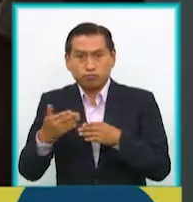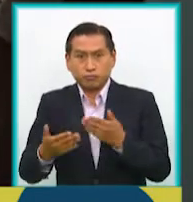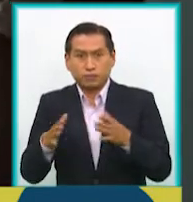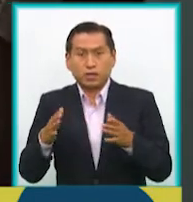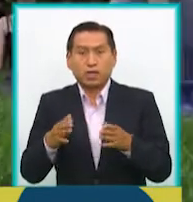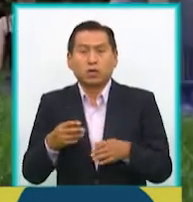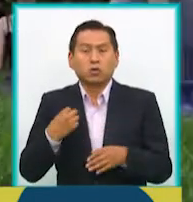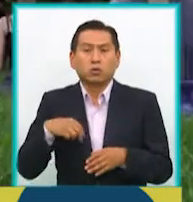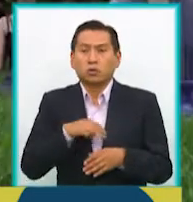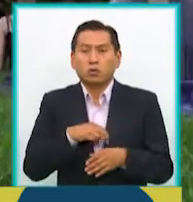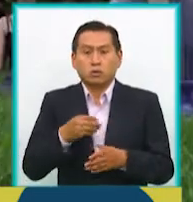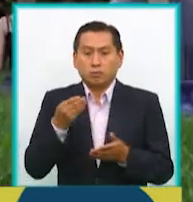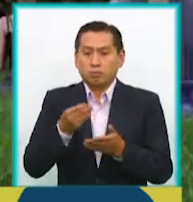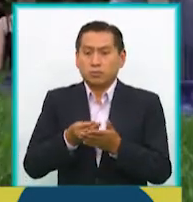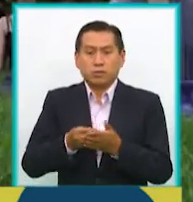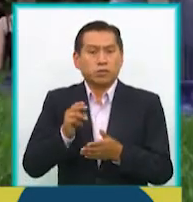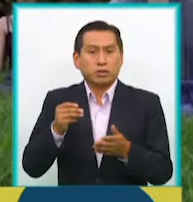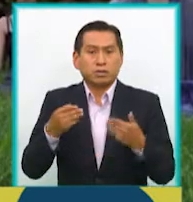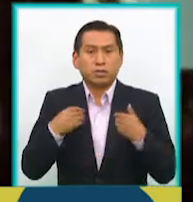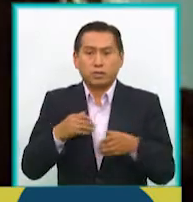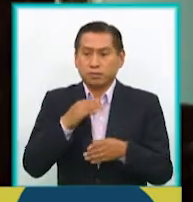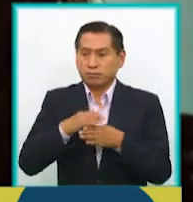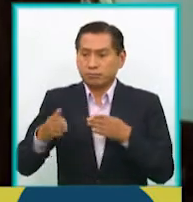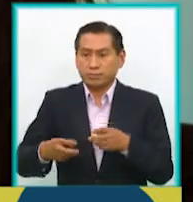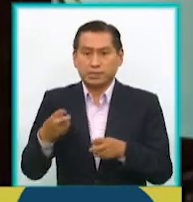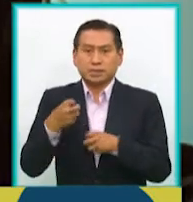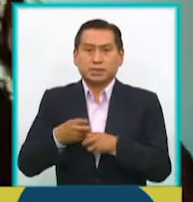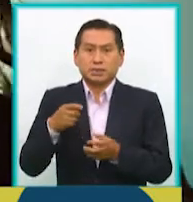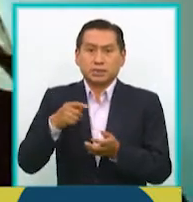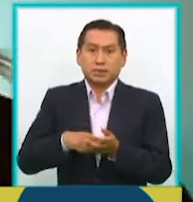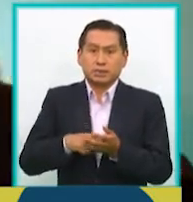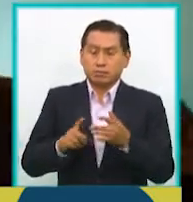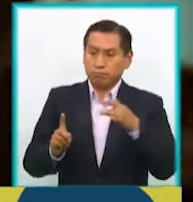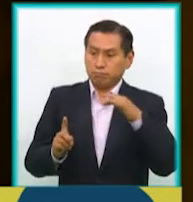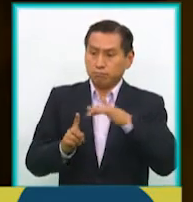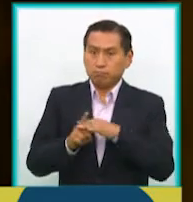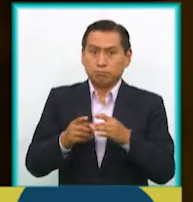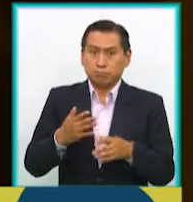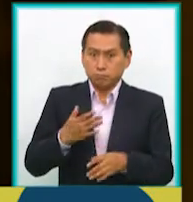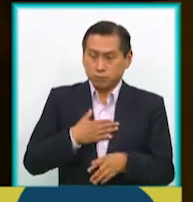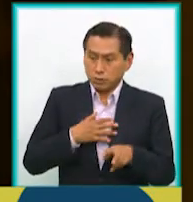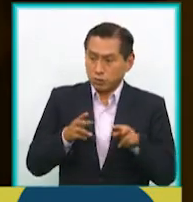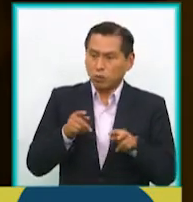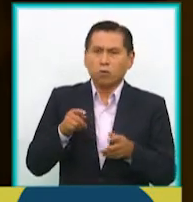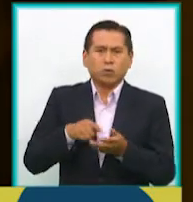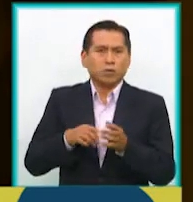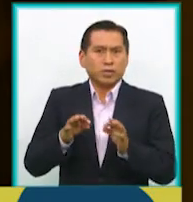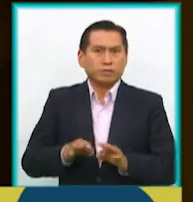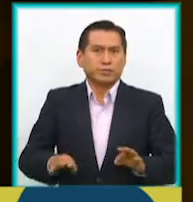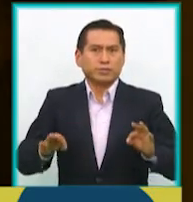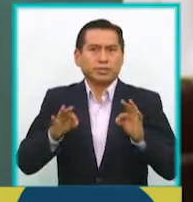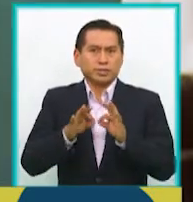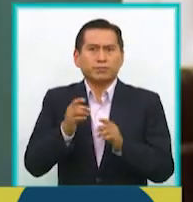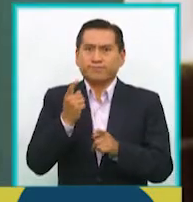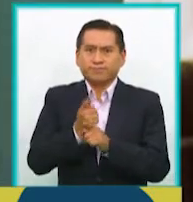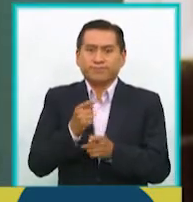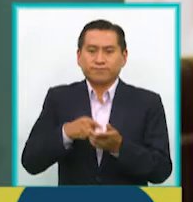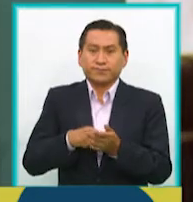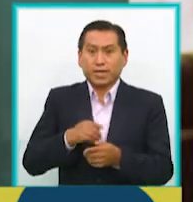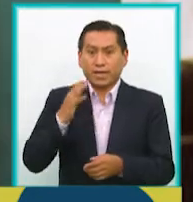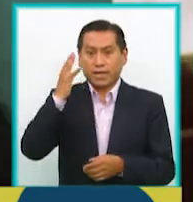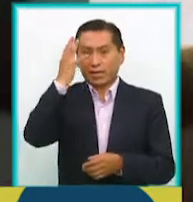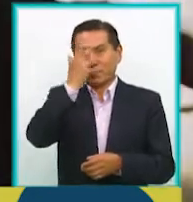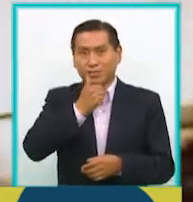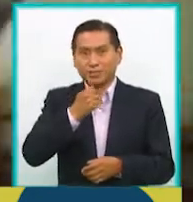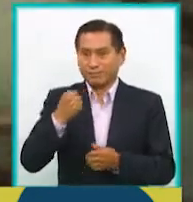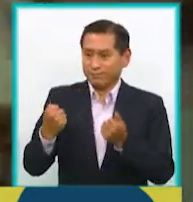ya no contábamos con recursos como para poder acabarla. Y ahí es lo que surge algo que para mí ha sido algo histórico, una cosa muy linda que no